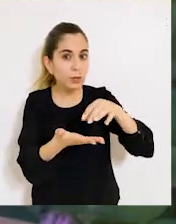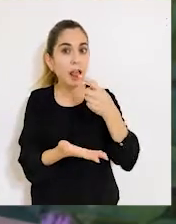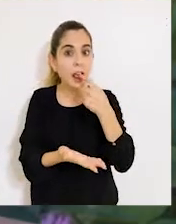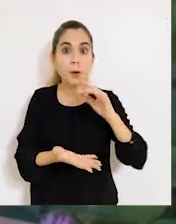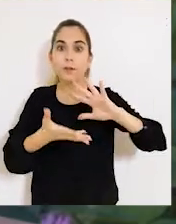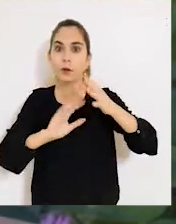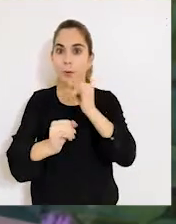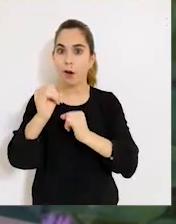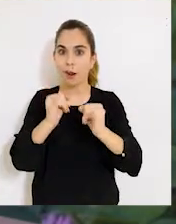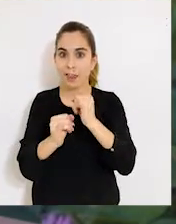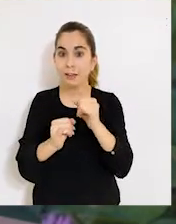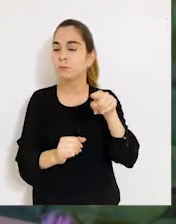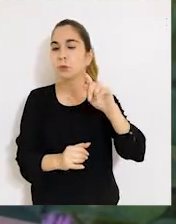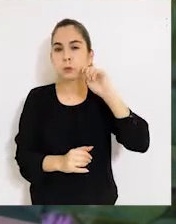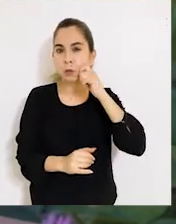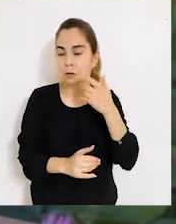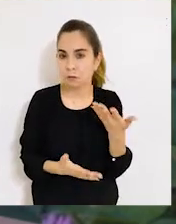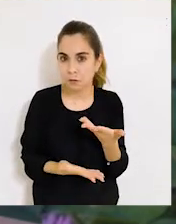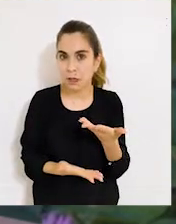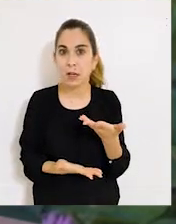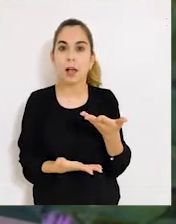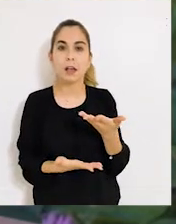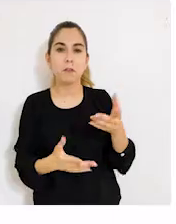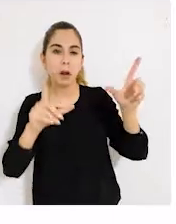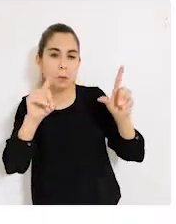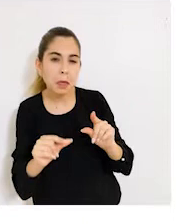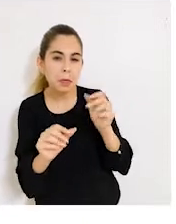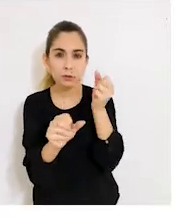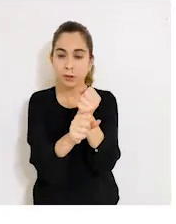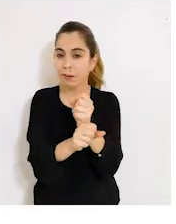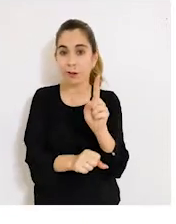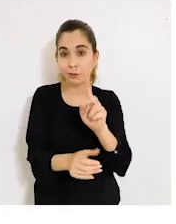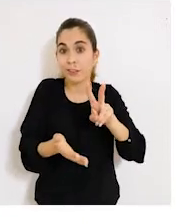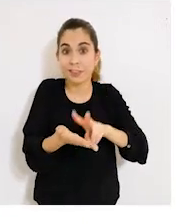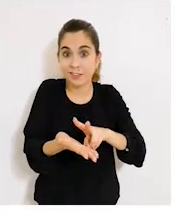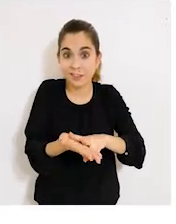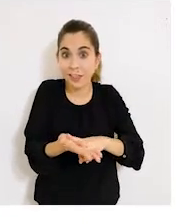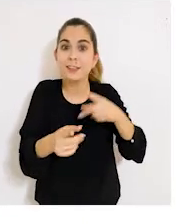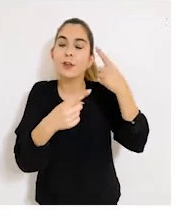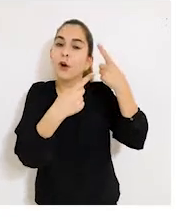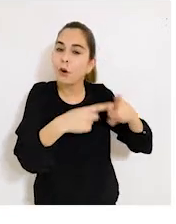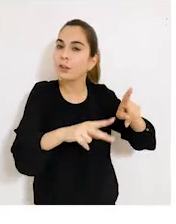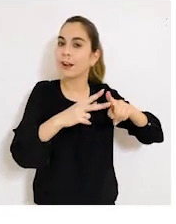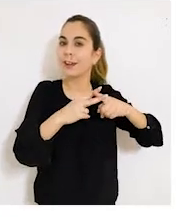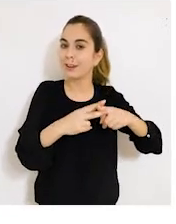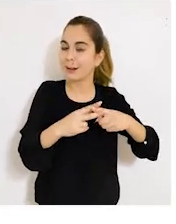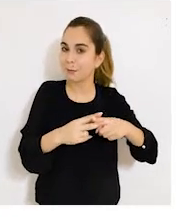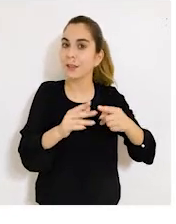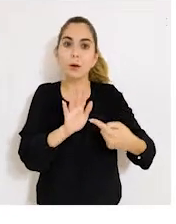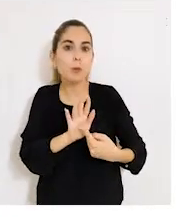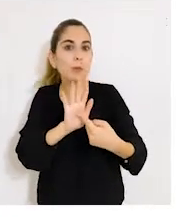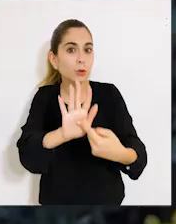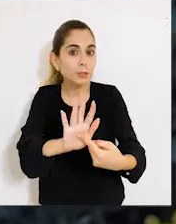online. Pero eso no implicó que fuera menos el trabajo, sino al contrario, se desarrollaron otras herramientas, como dar